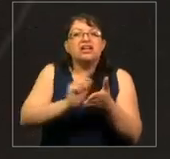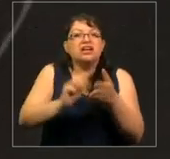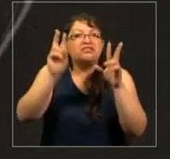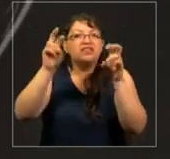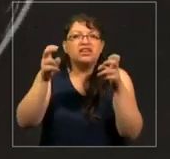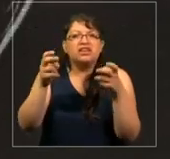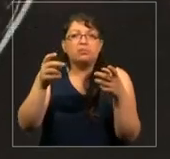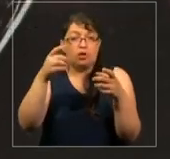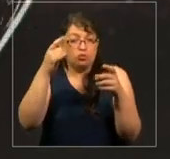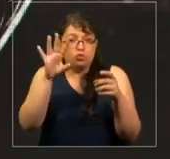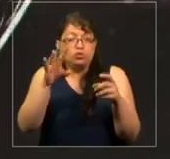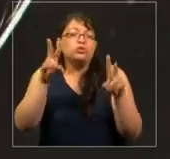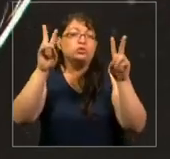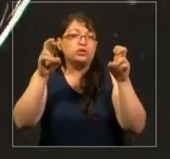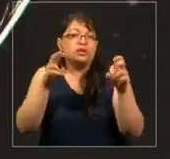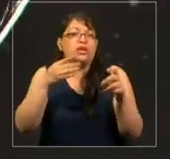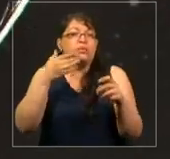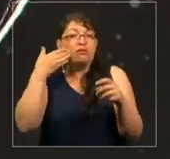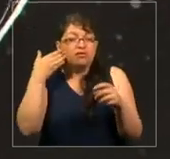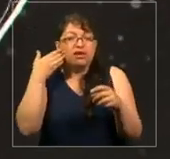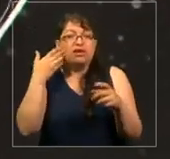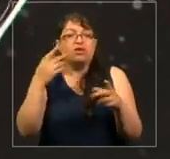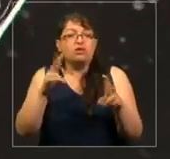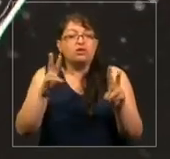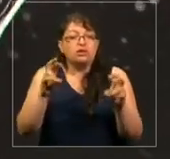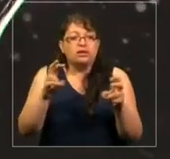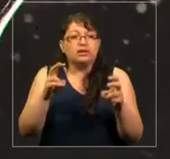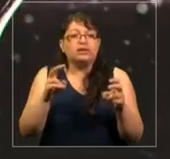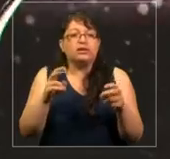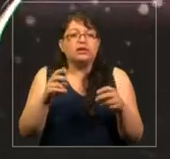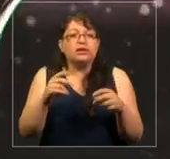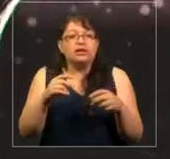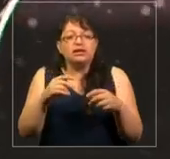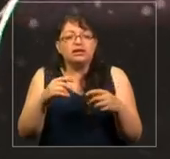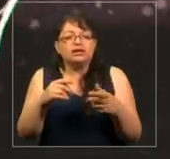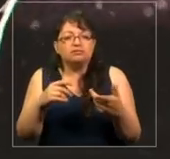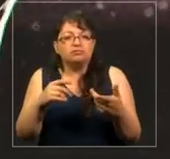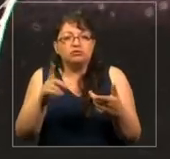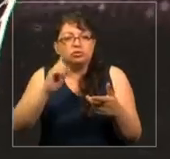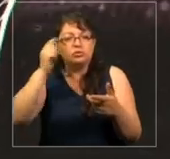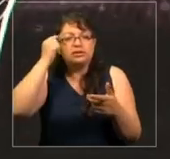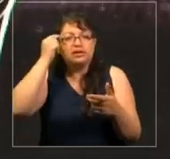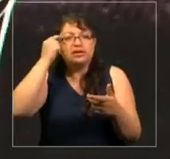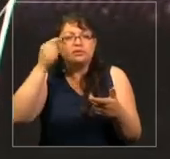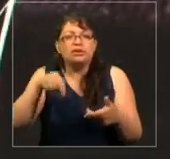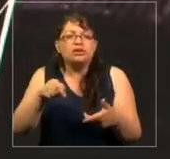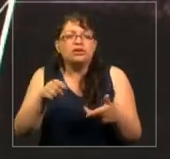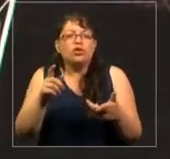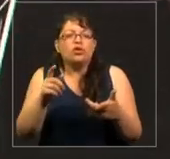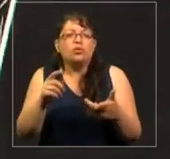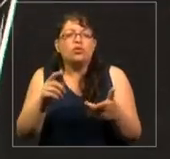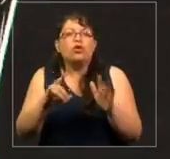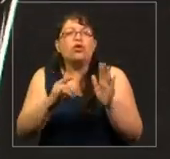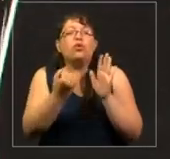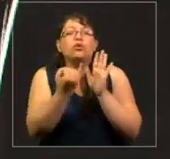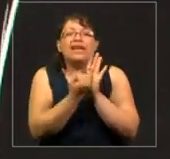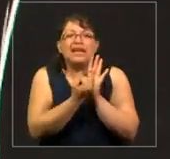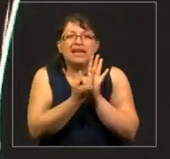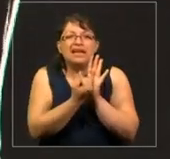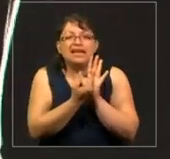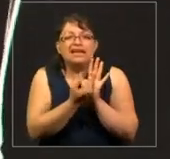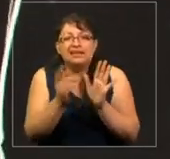cosas blancas y sobre cosas masculinas. No pensamos en esto como una identidad estrecha, sino que